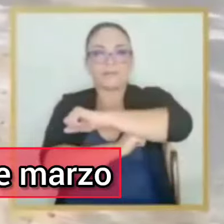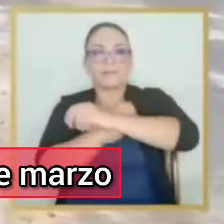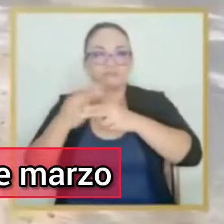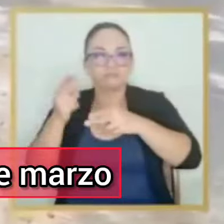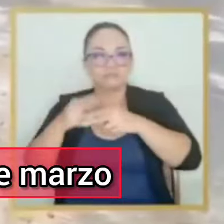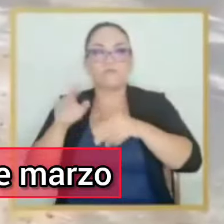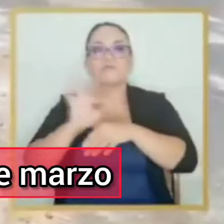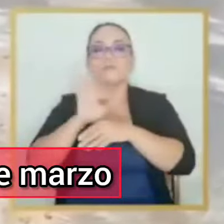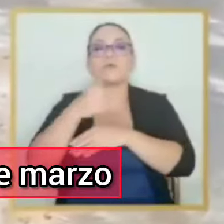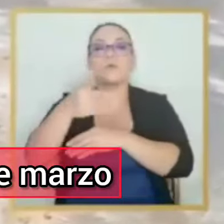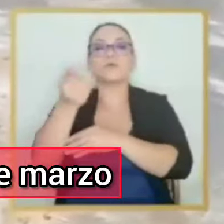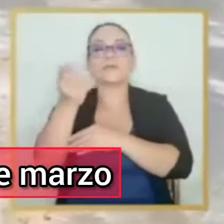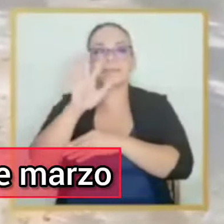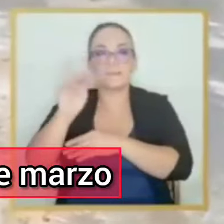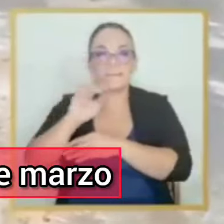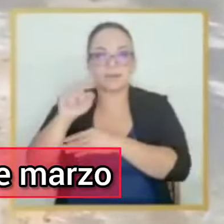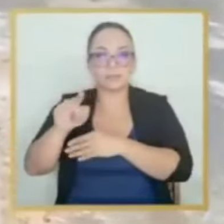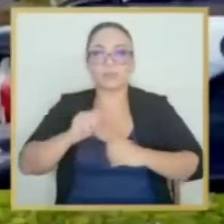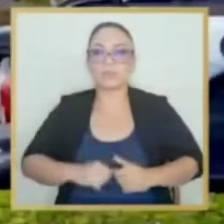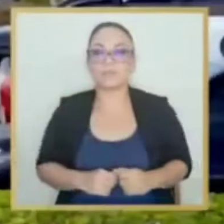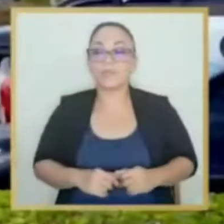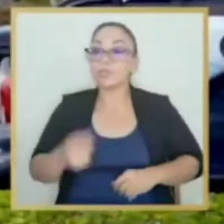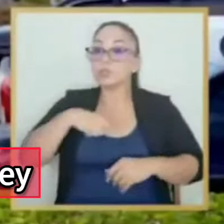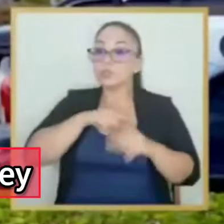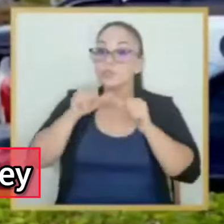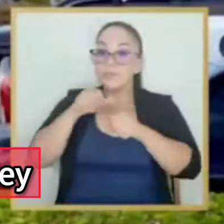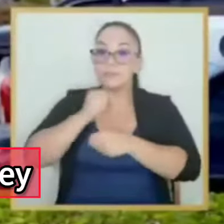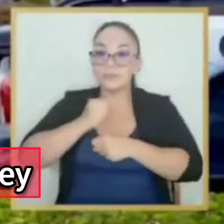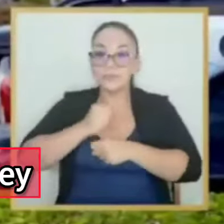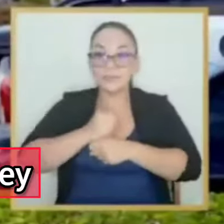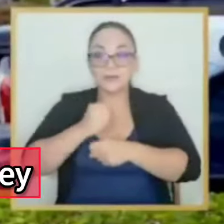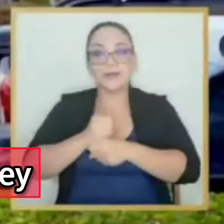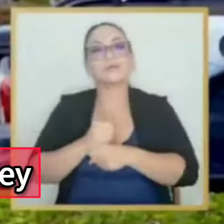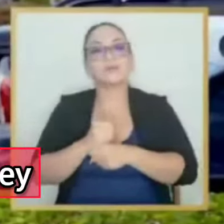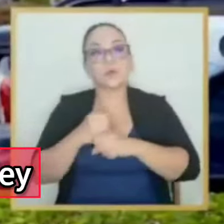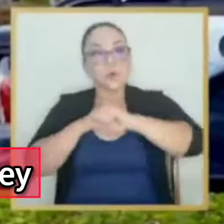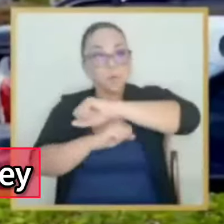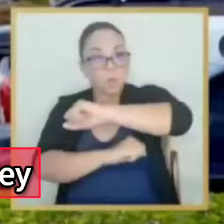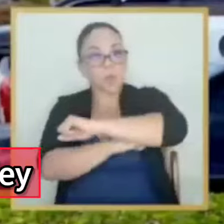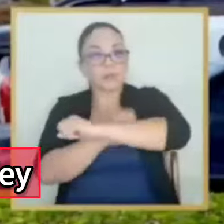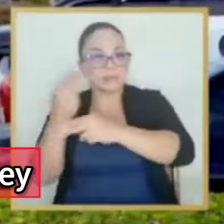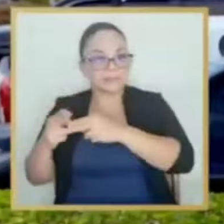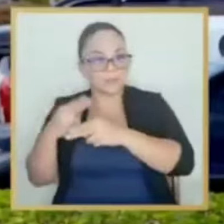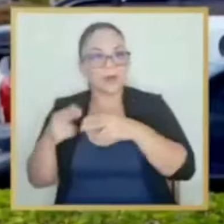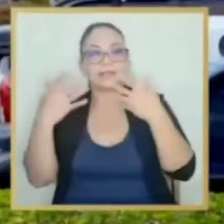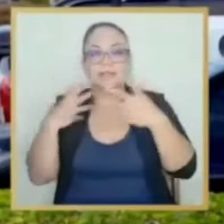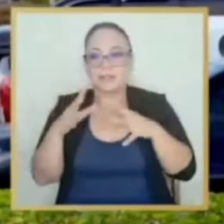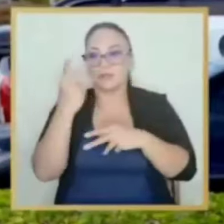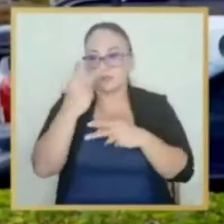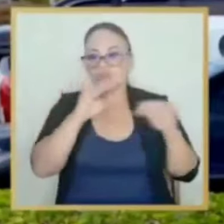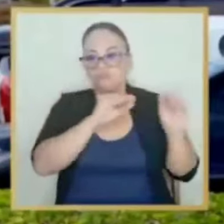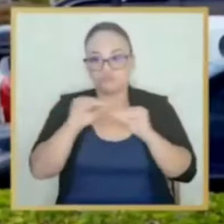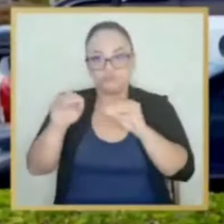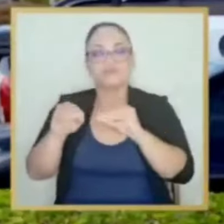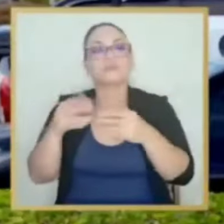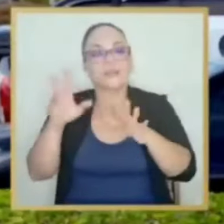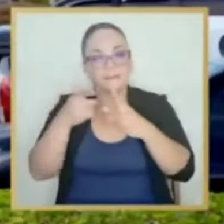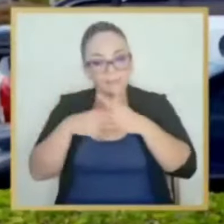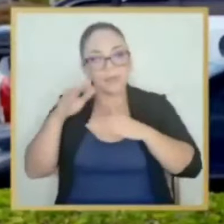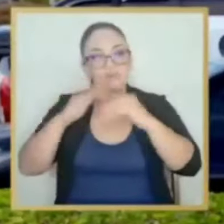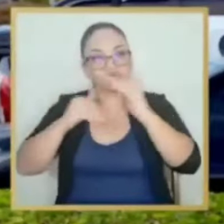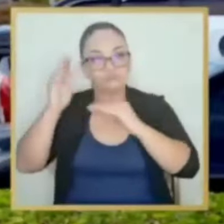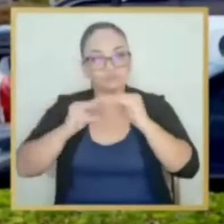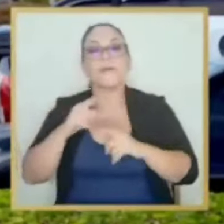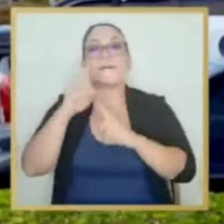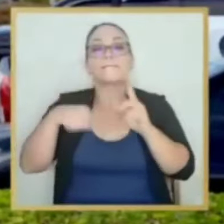que estarán en funcionamiento a partir del 15 de marzo. Seguimos trabajando con los puentes Beiri que ya hemos movilizado y se empezó su